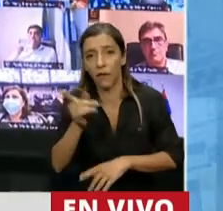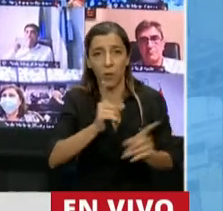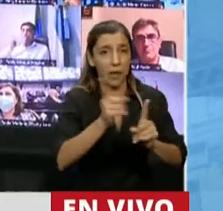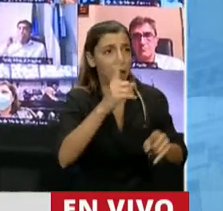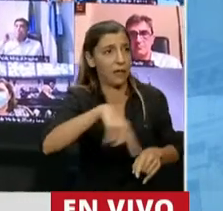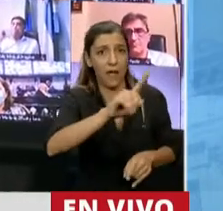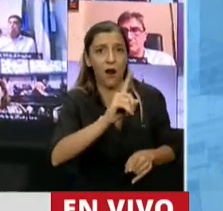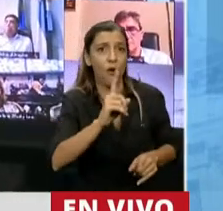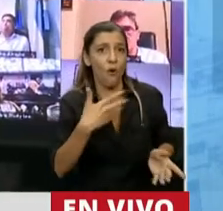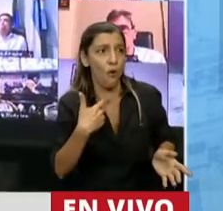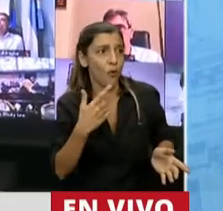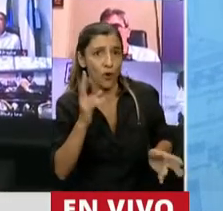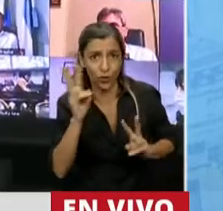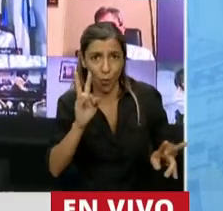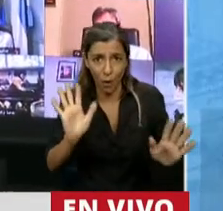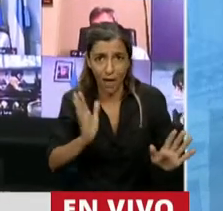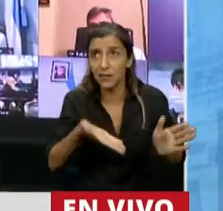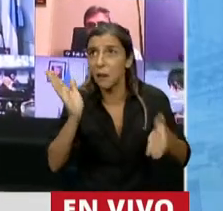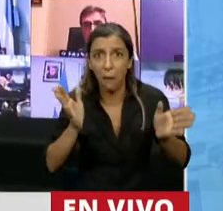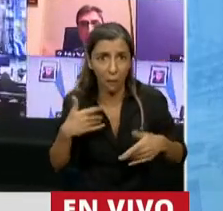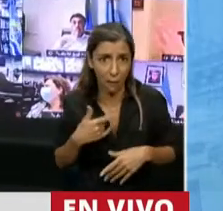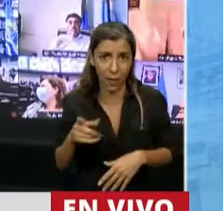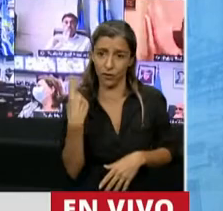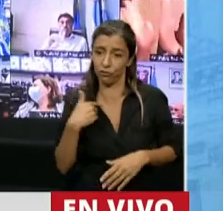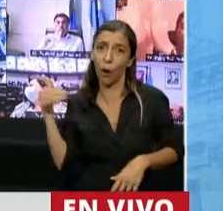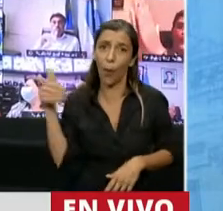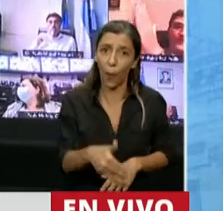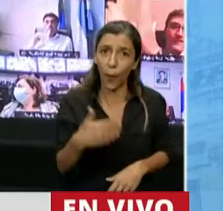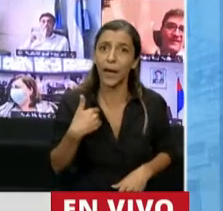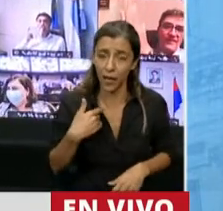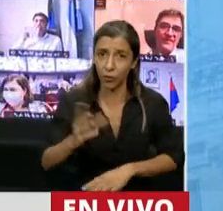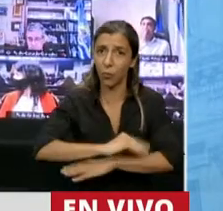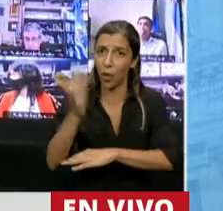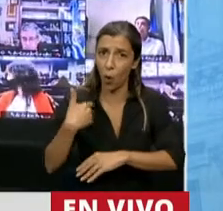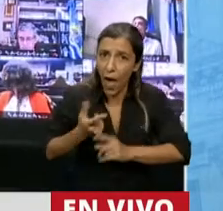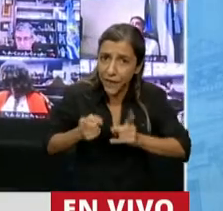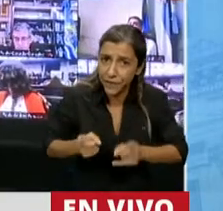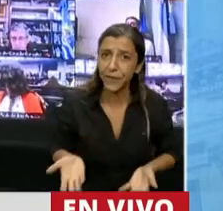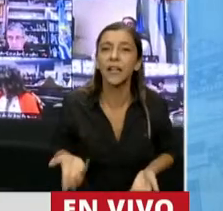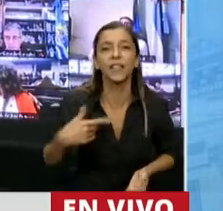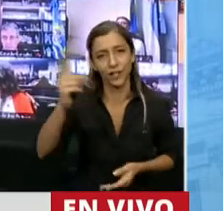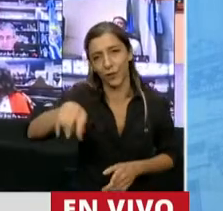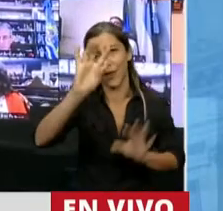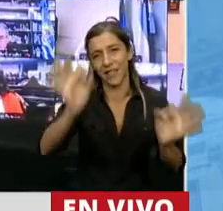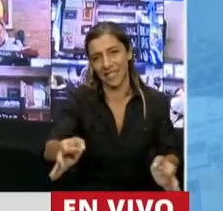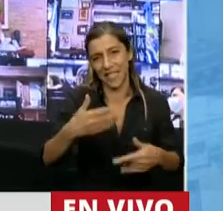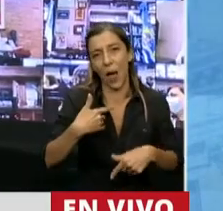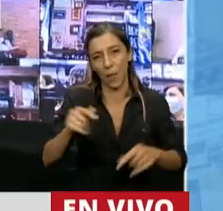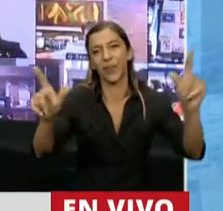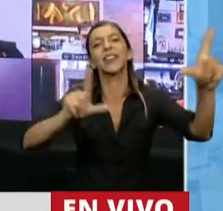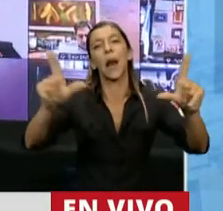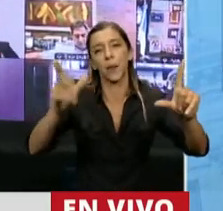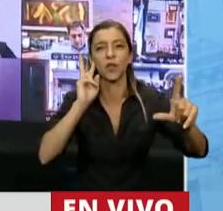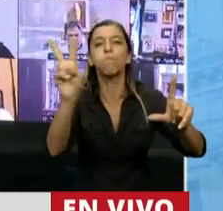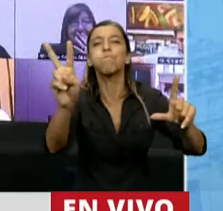Es una falta de respeto a los que venimos acá. Y usted sabe bien, diputada, aquí se lo digo, la que se estaba lavando los dientes en la televisión, mientras nosotros estábamos